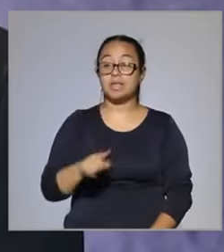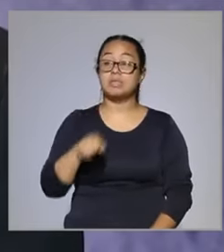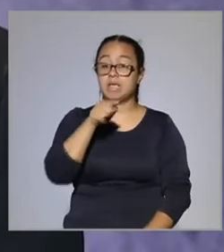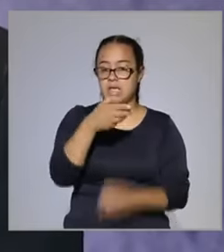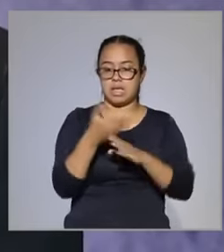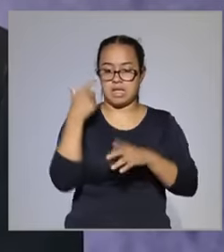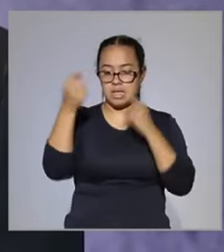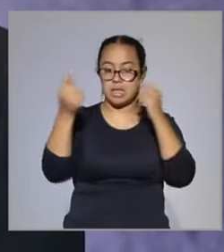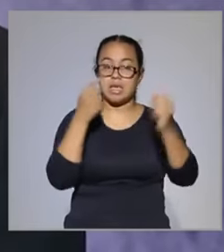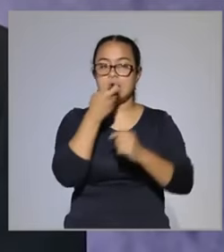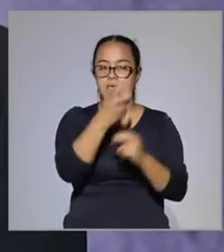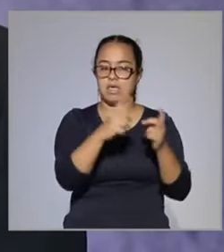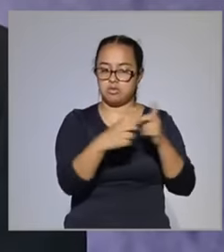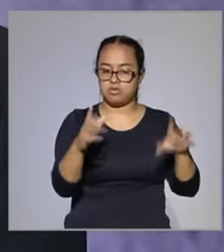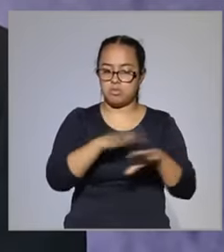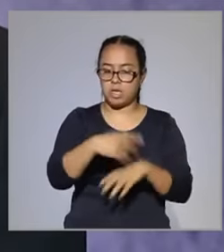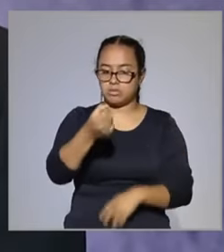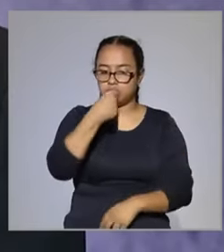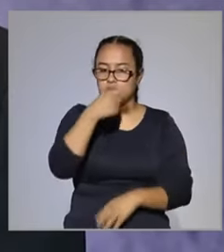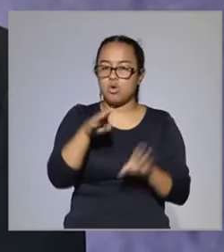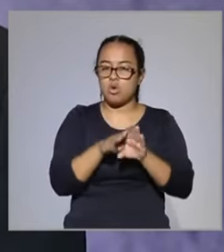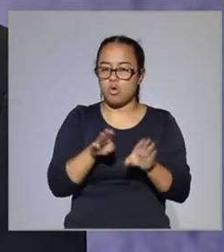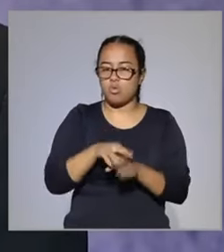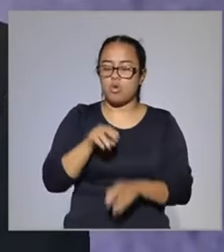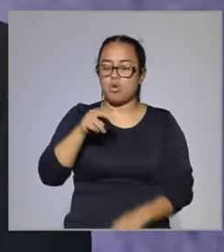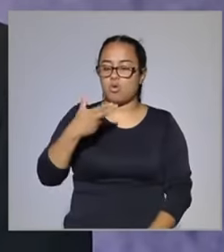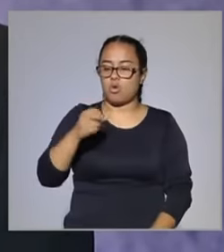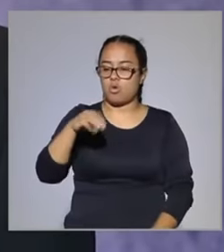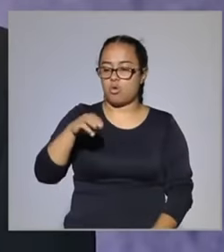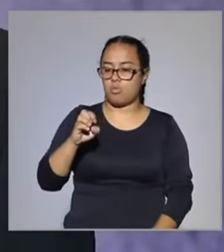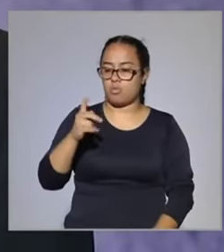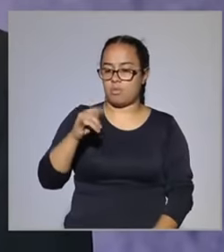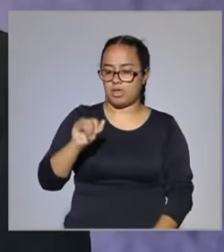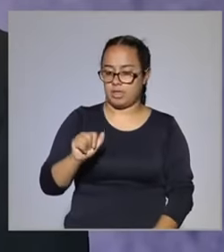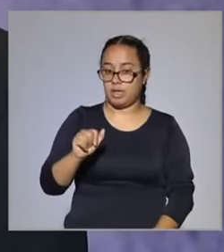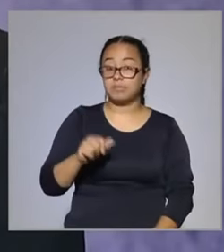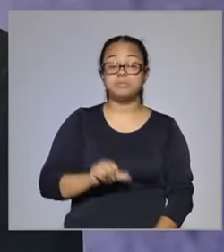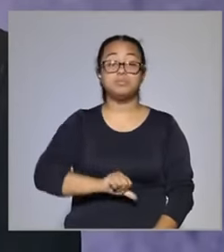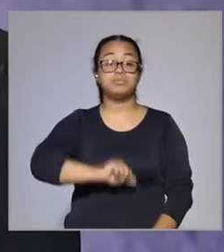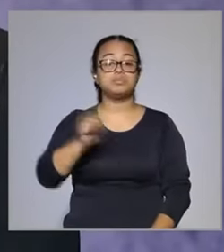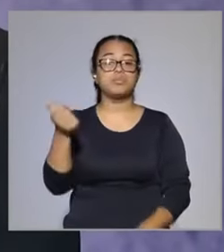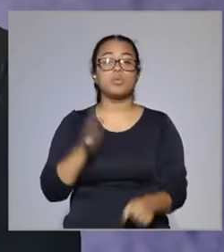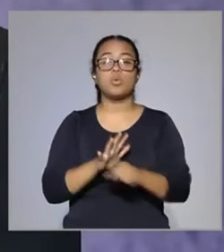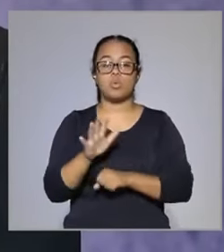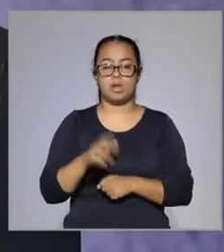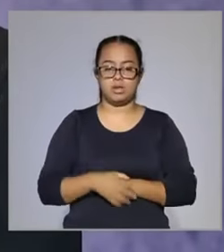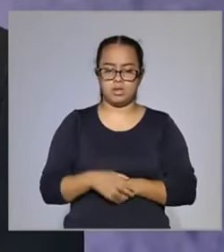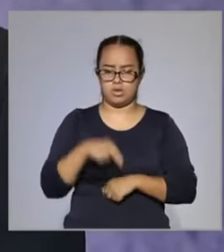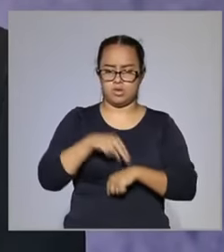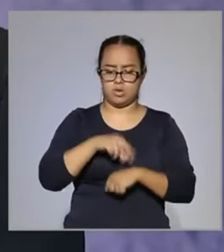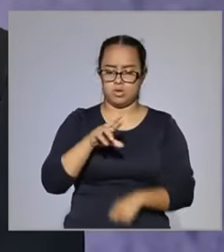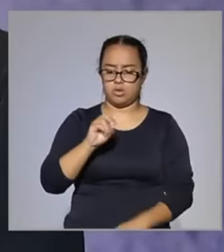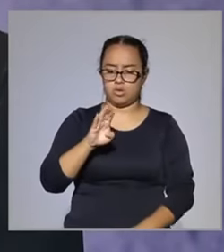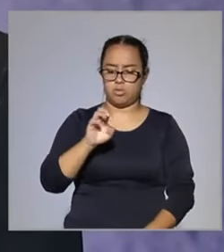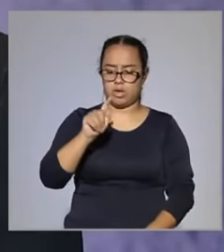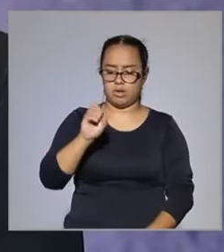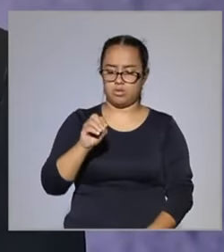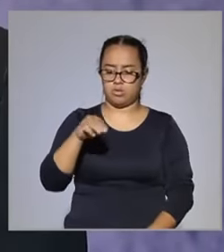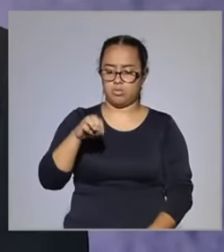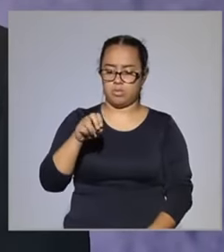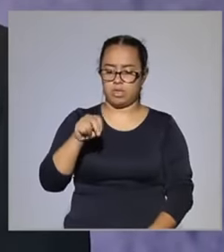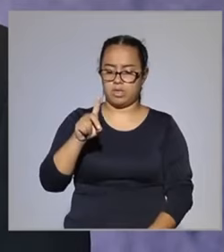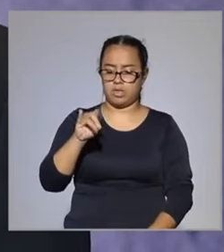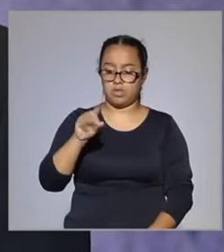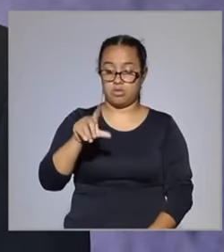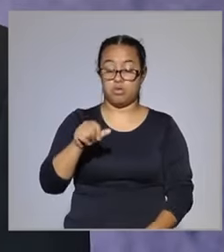amplio aporte al desarrollo de la medicina homeopática en nuestro territorio. Otro gran personaje fue el doctor Roberto Mendiola Quesada,